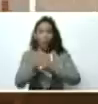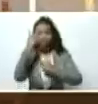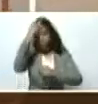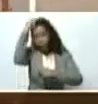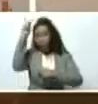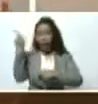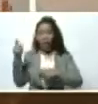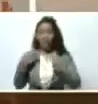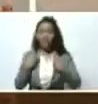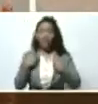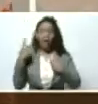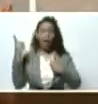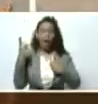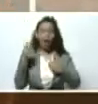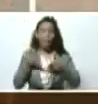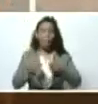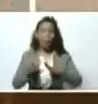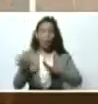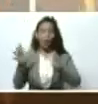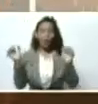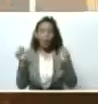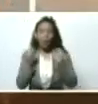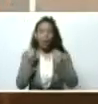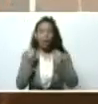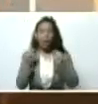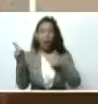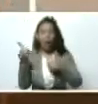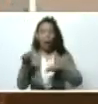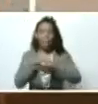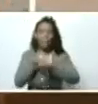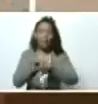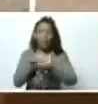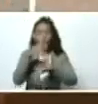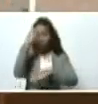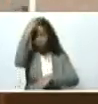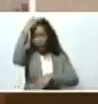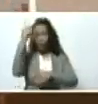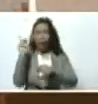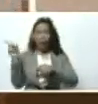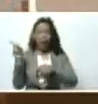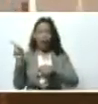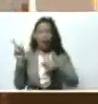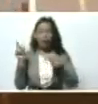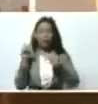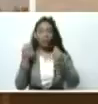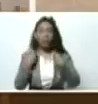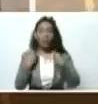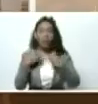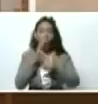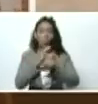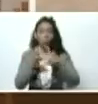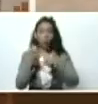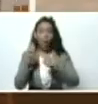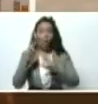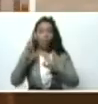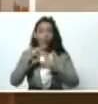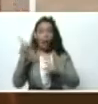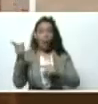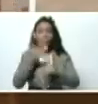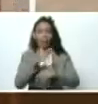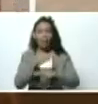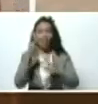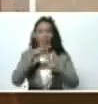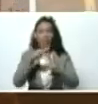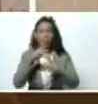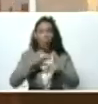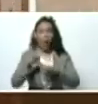Mérida, es también por allá andino, Tarek, ministro, compañero, es andino, andino. Parece más táchirense que merideño porque